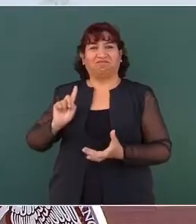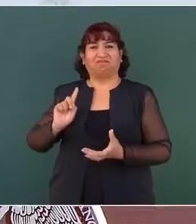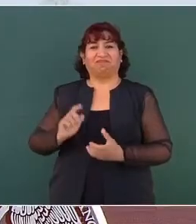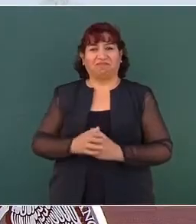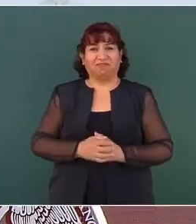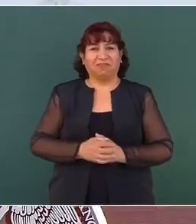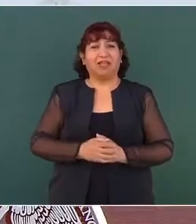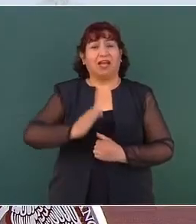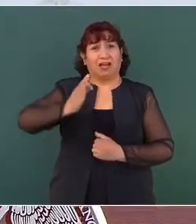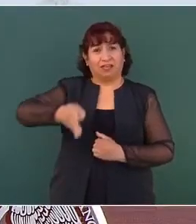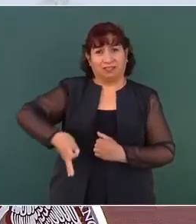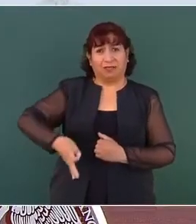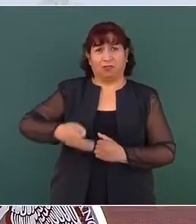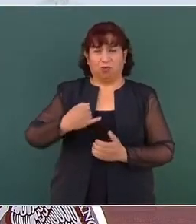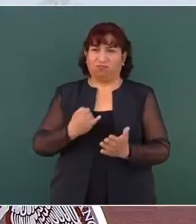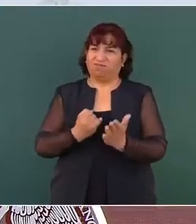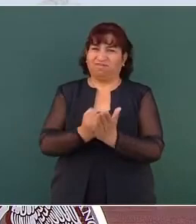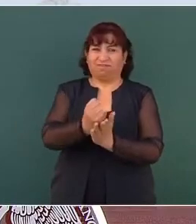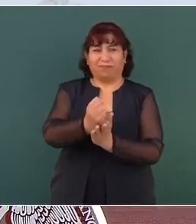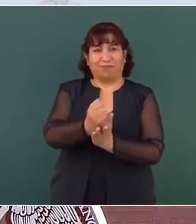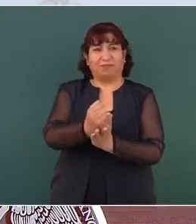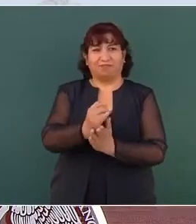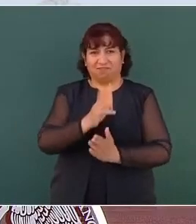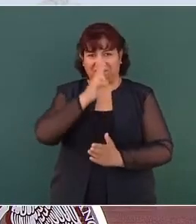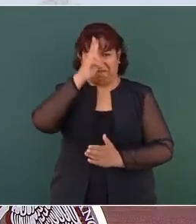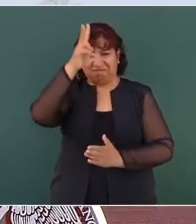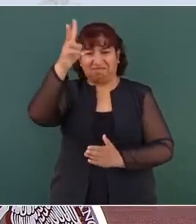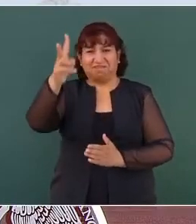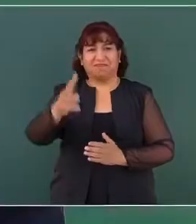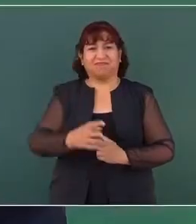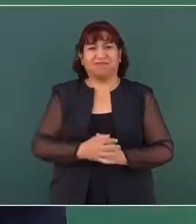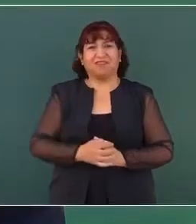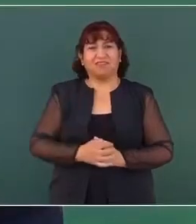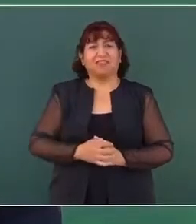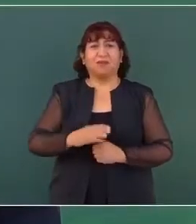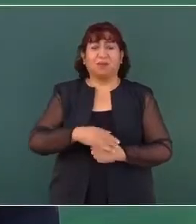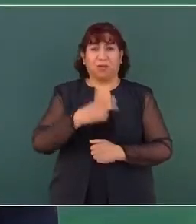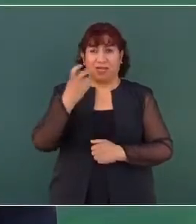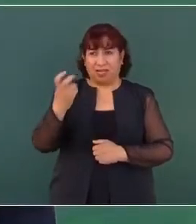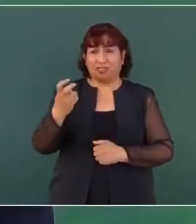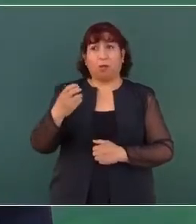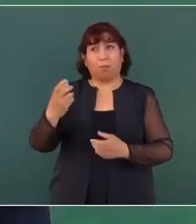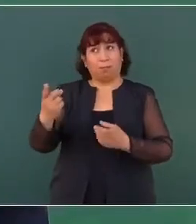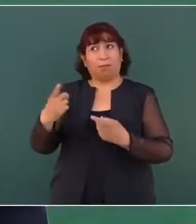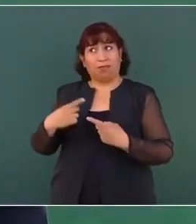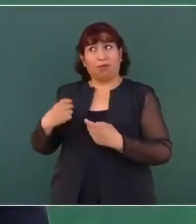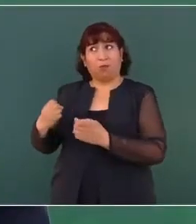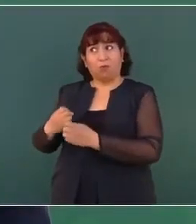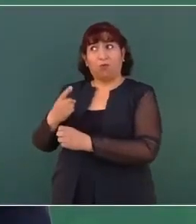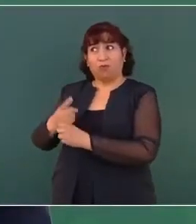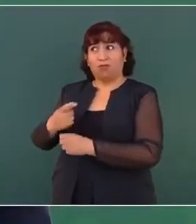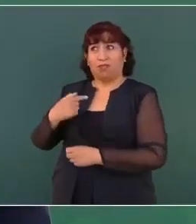Y acepto el desafío, porque esto también me da oportunidad